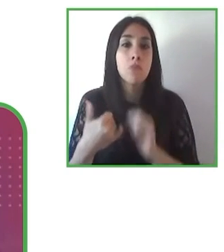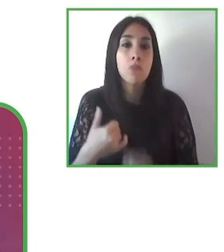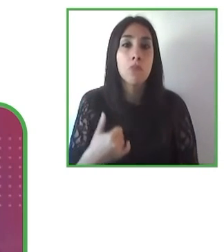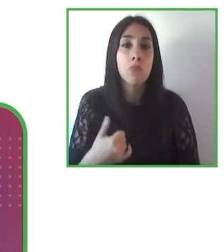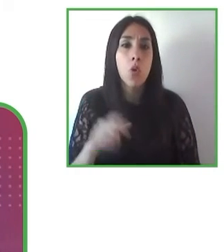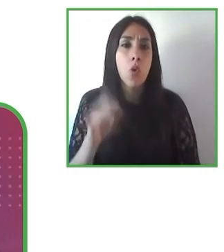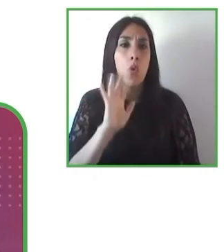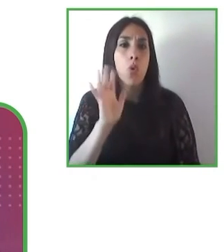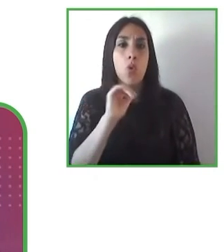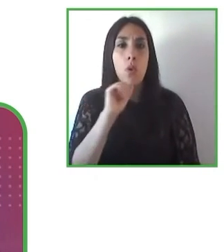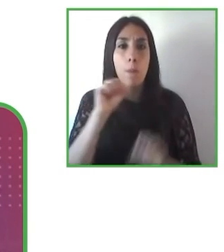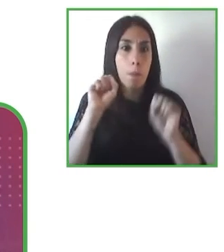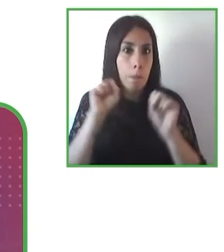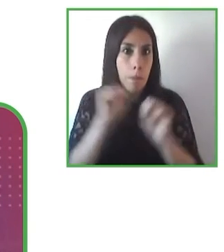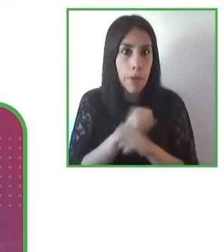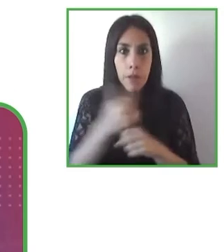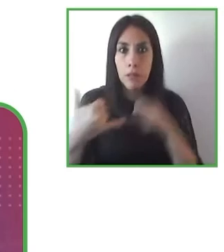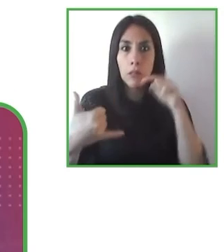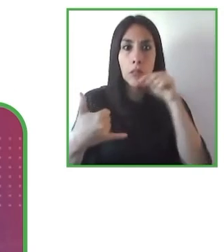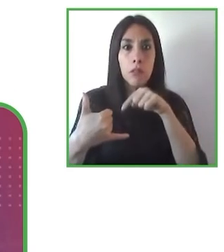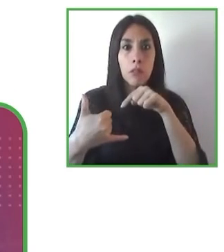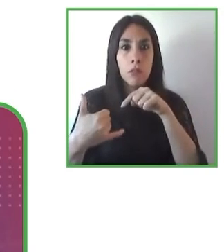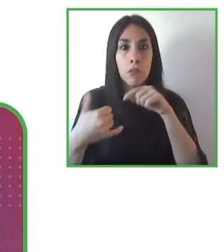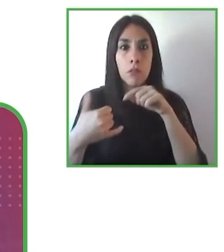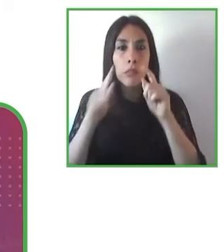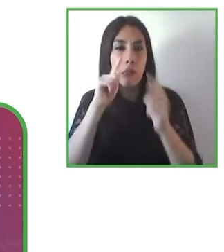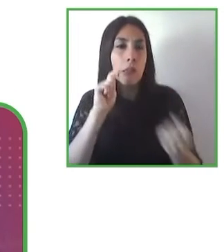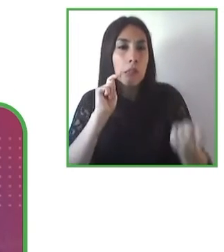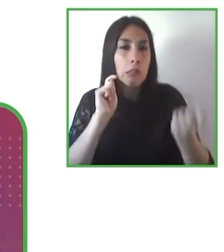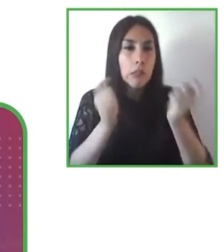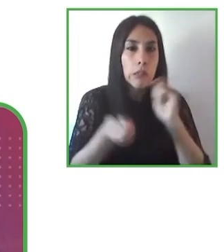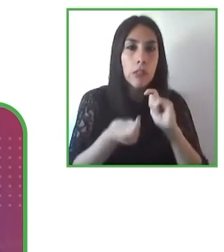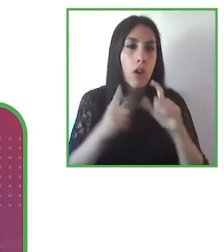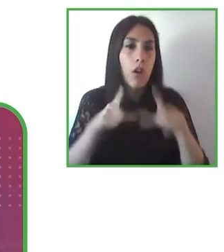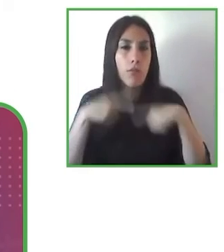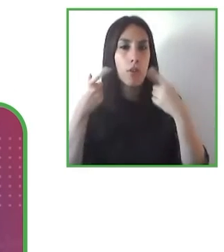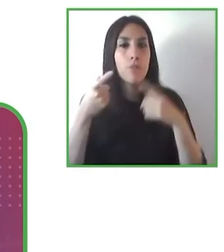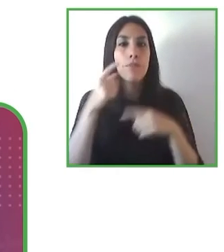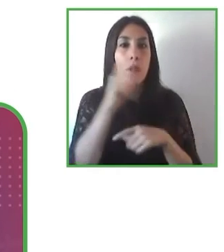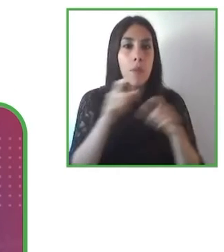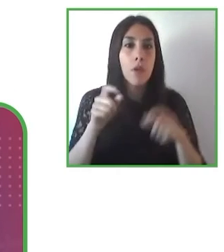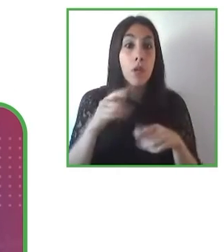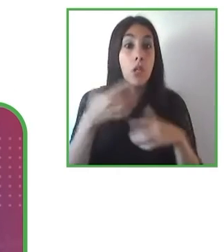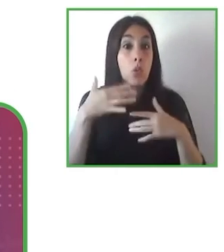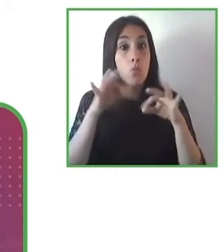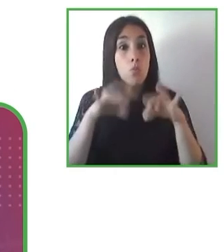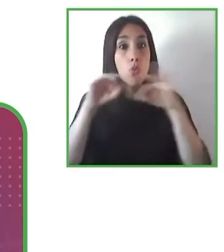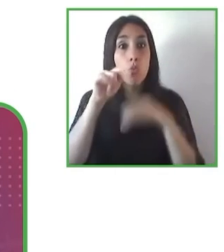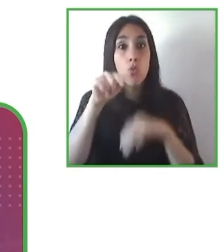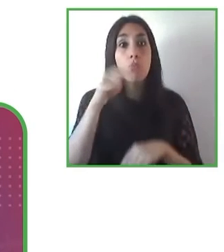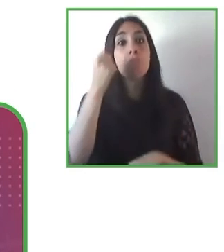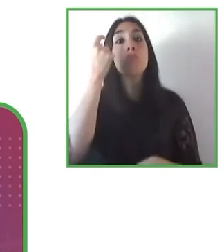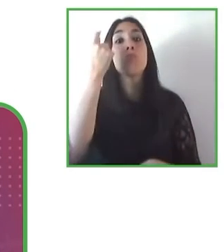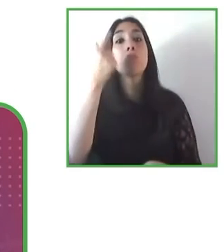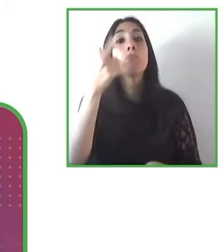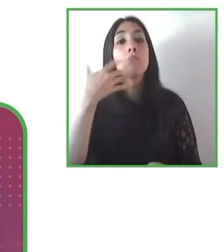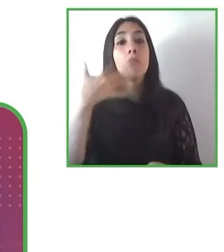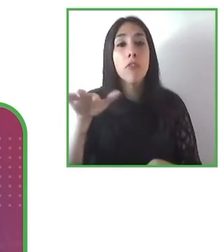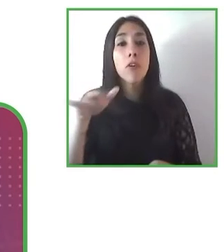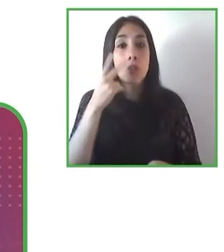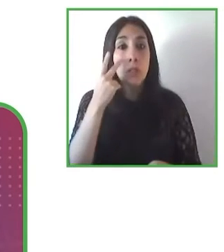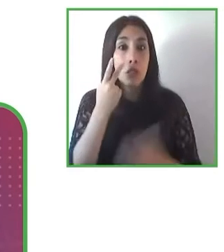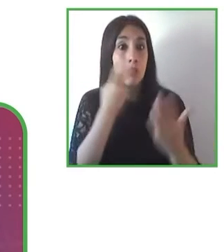es muy importante además que se entiendan las características de sus dispositivos y cómo se lo pueden